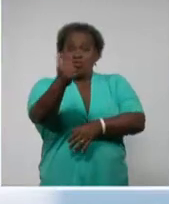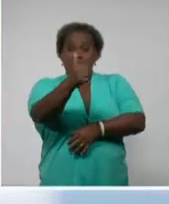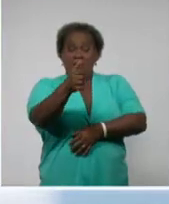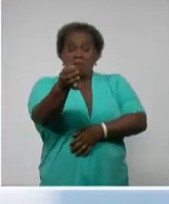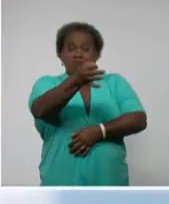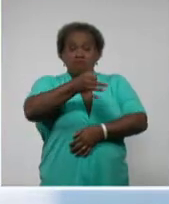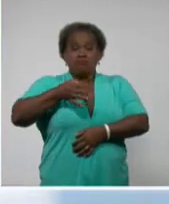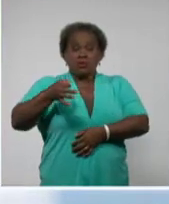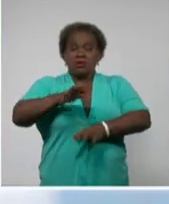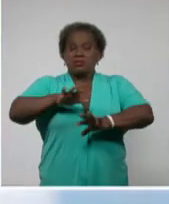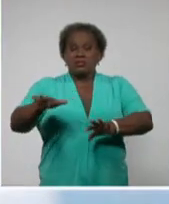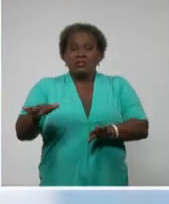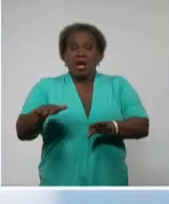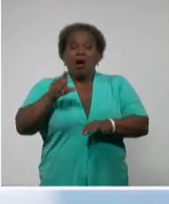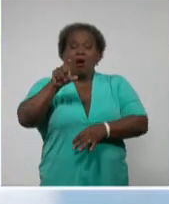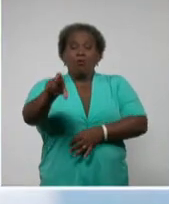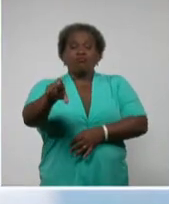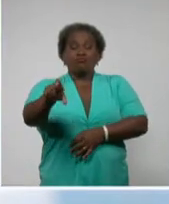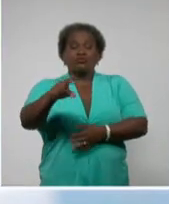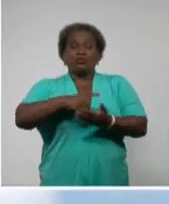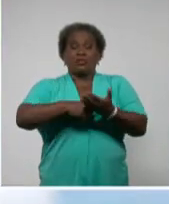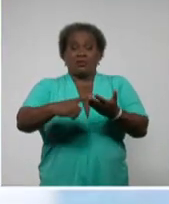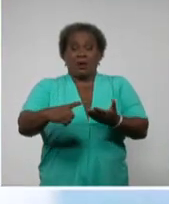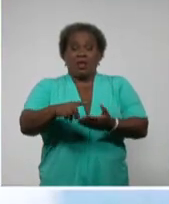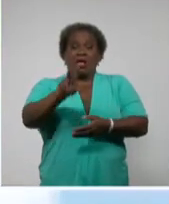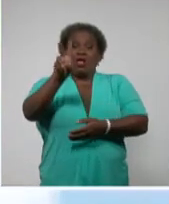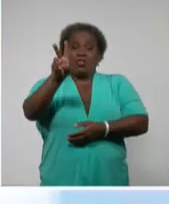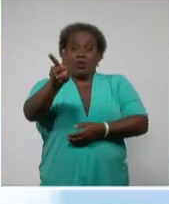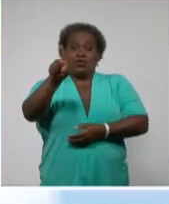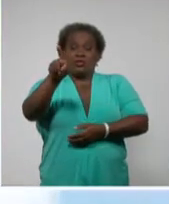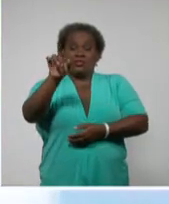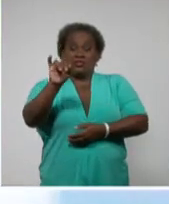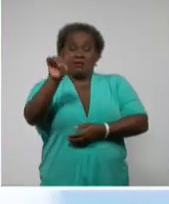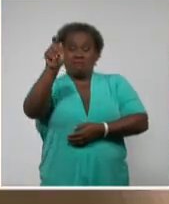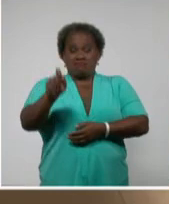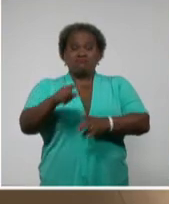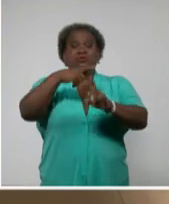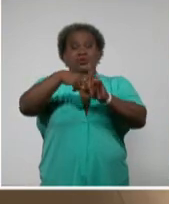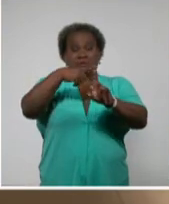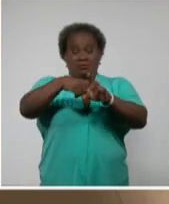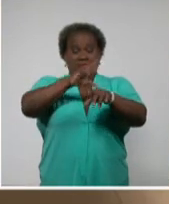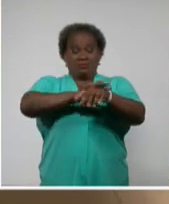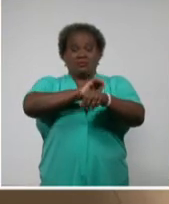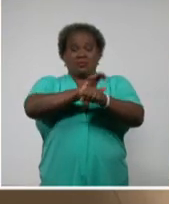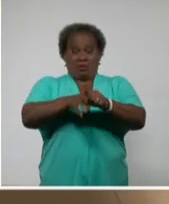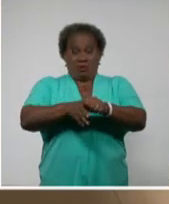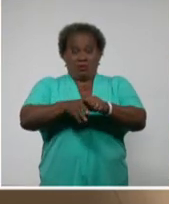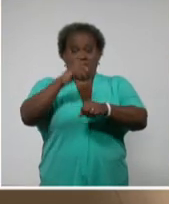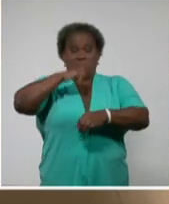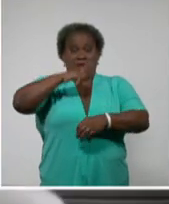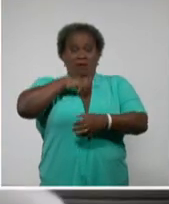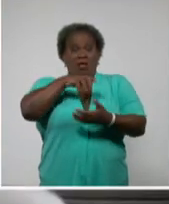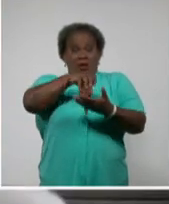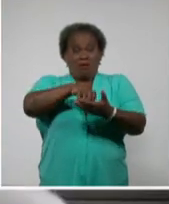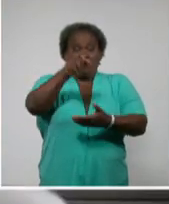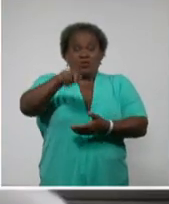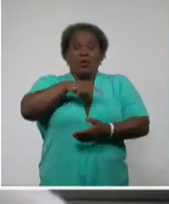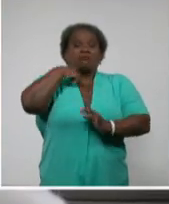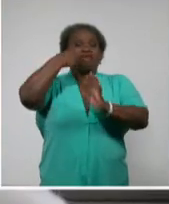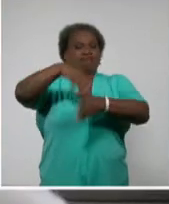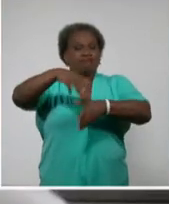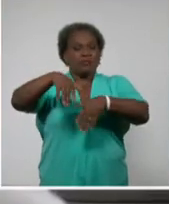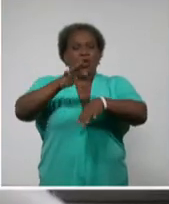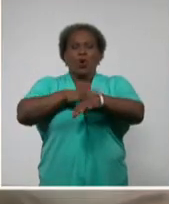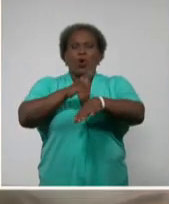ya acumula en las últimas semanas 216 casos positivos y es el territorio donde más personas han fallecido a